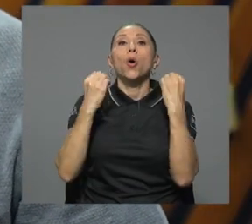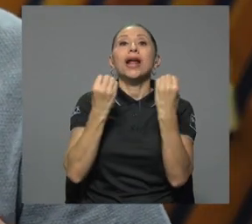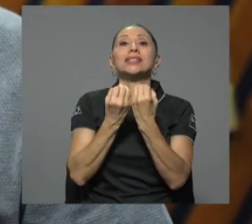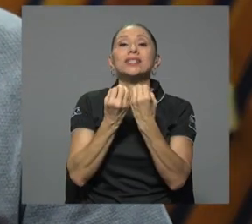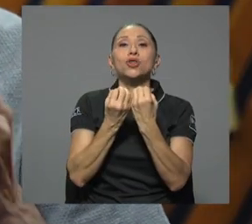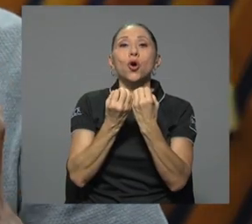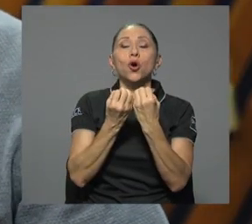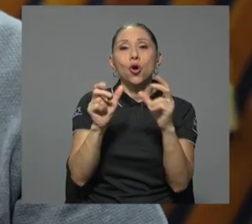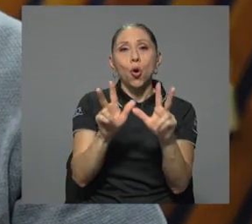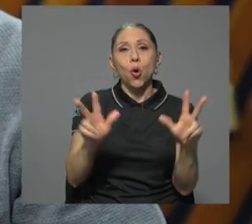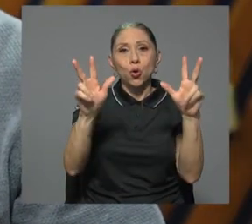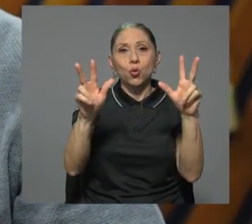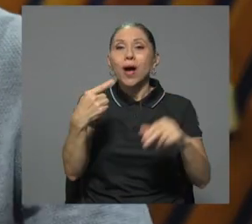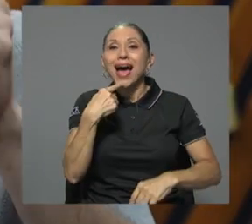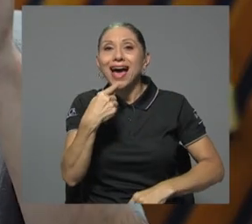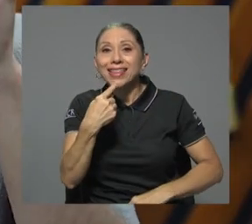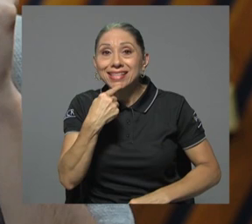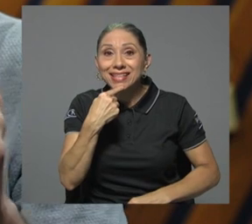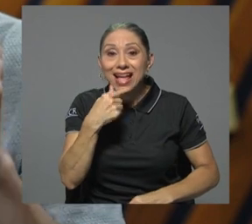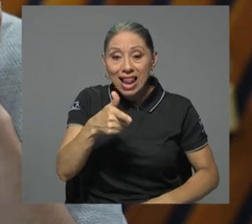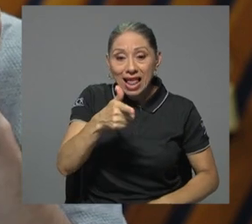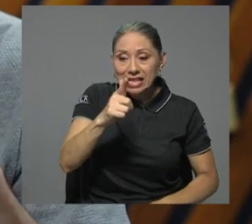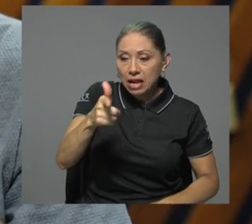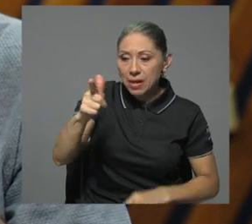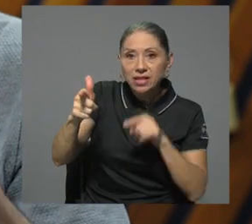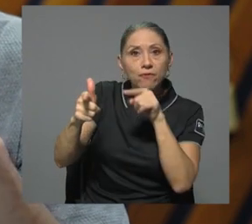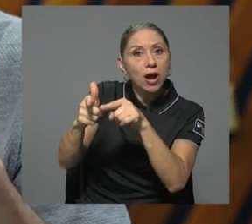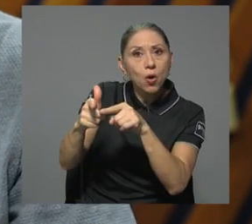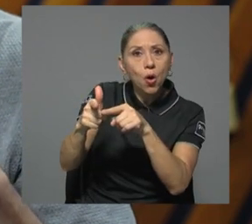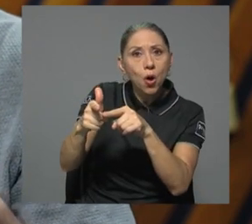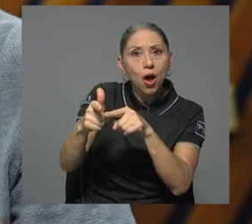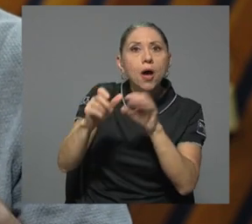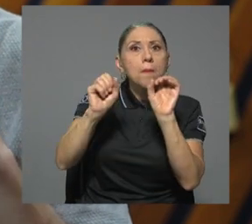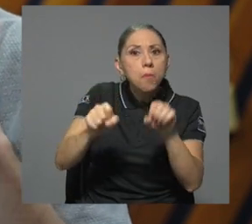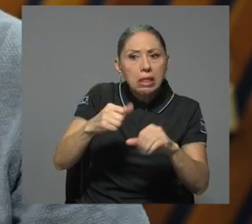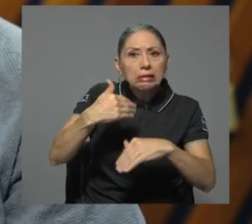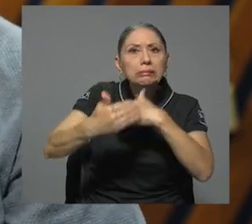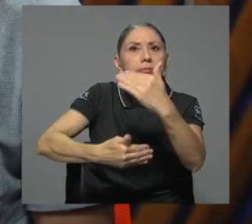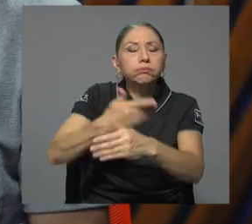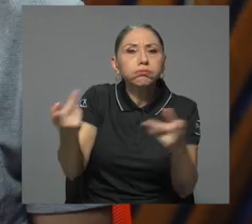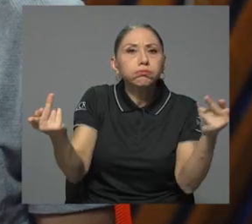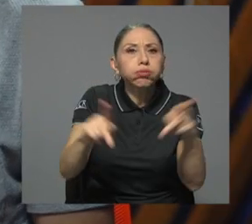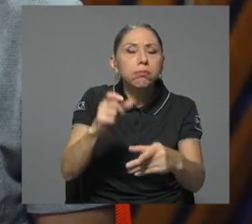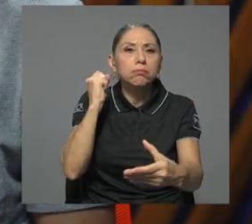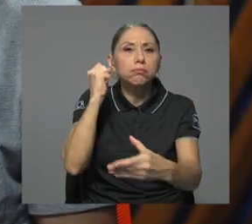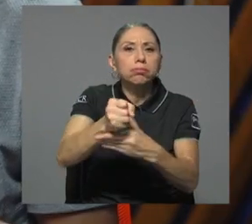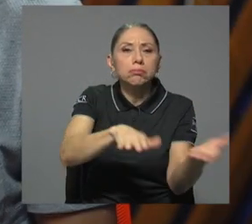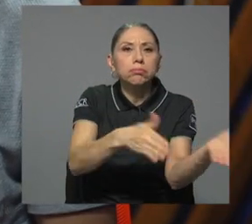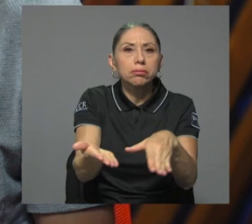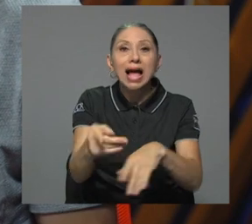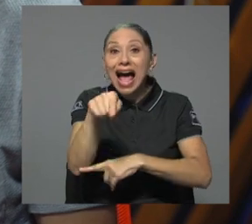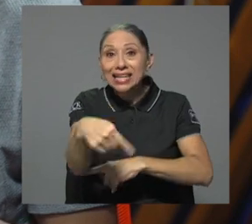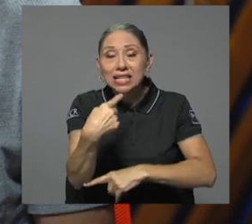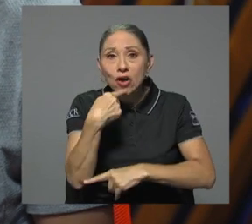ONU, ha señalado que las armas de fuego son habilitadores cruciales de altos niveles de homicidio. Así lo afirma el Informe